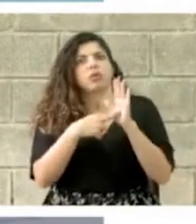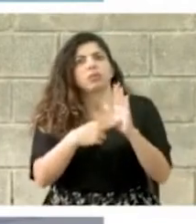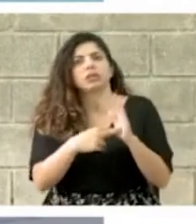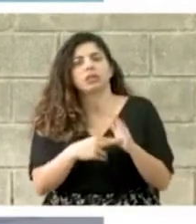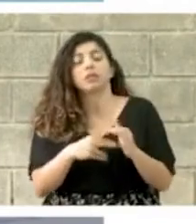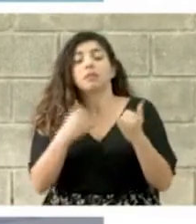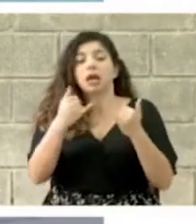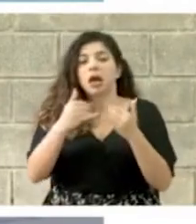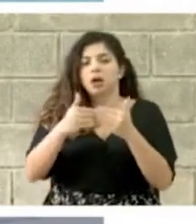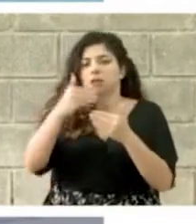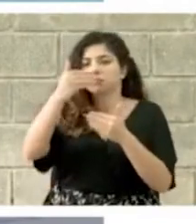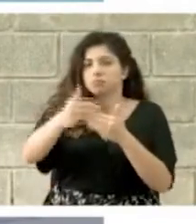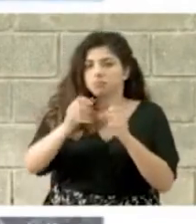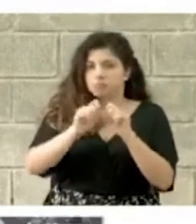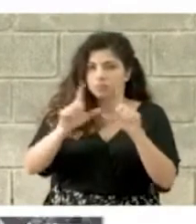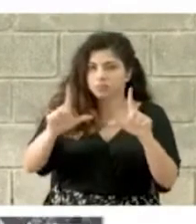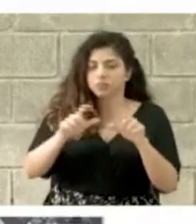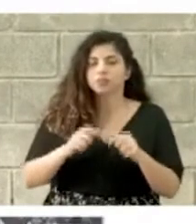Ahora sí, pasemos a la siguiente.